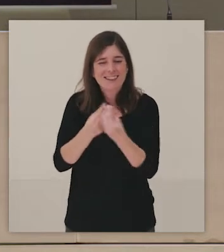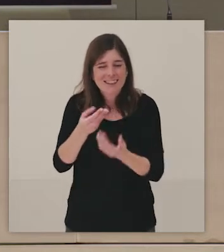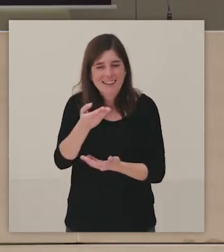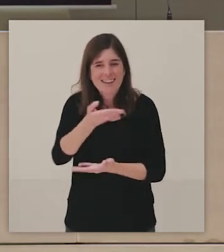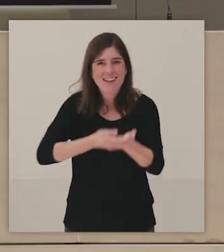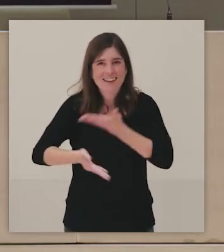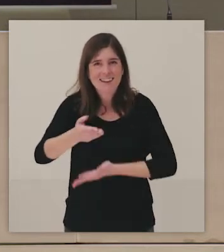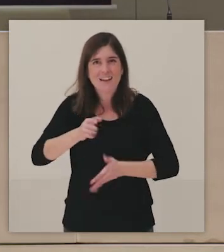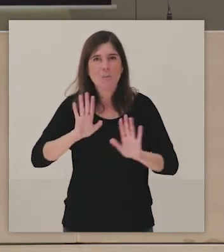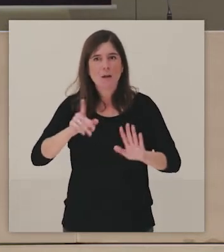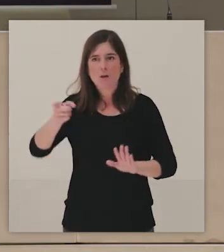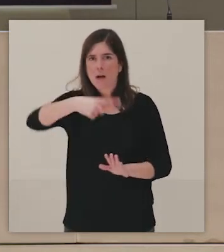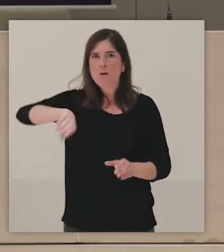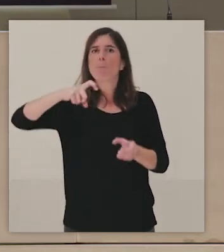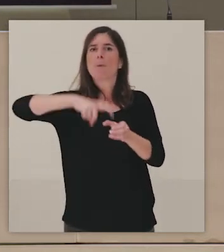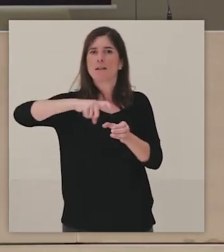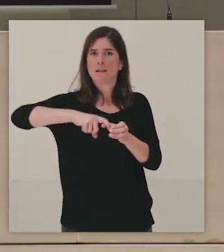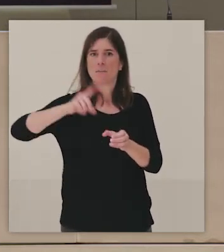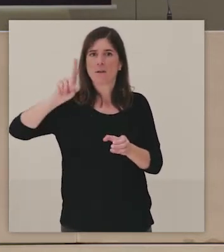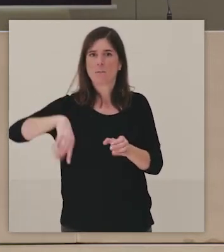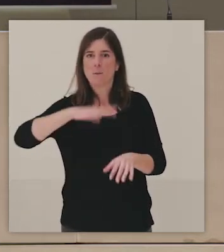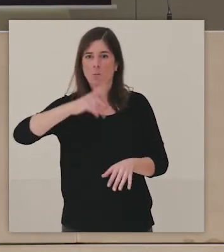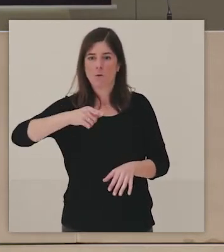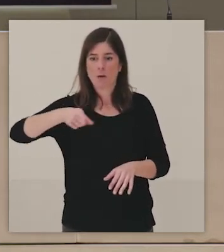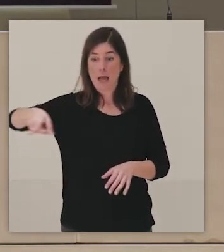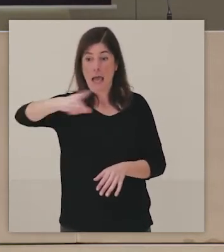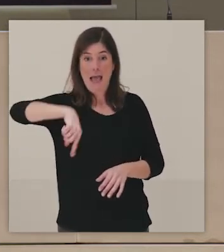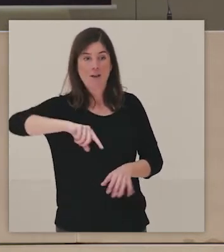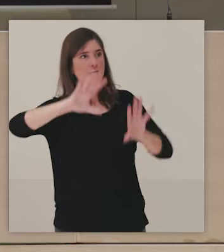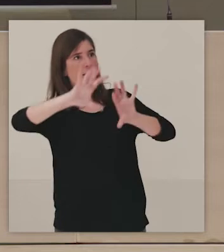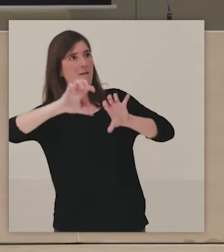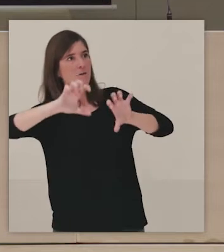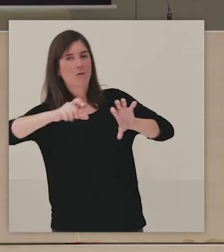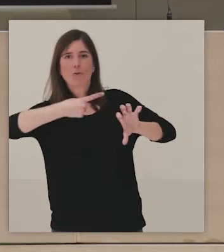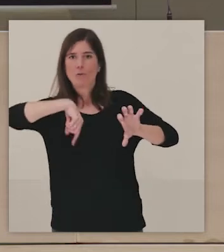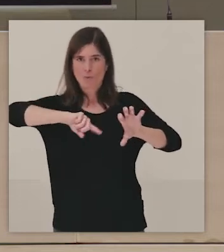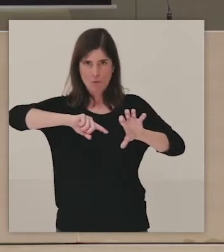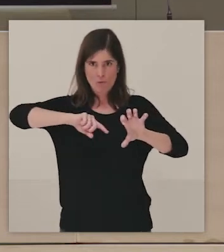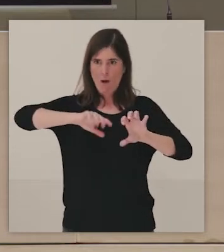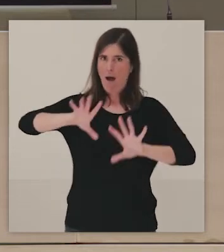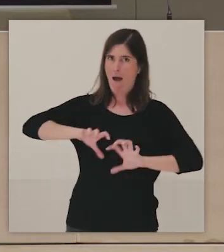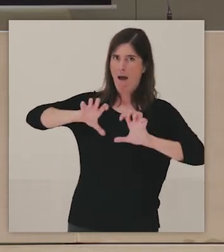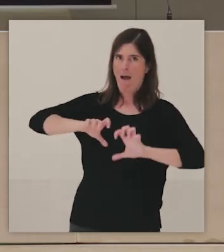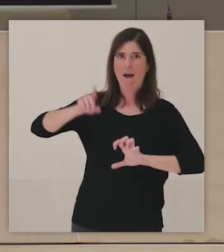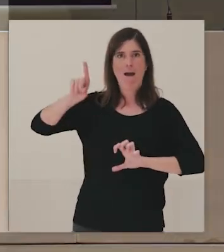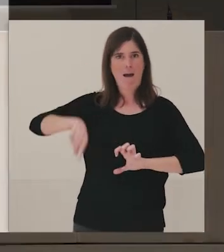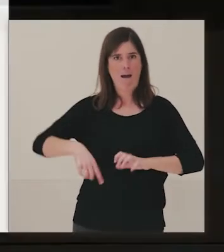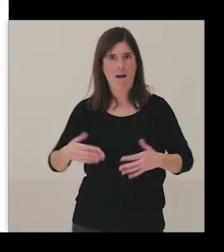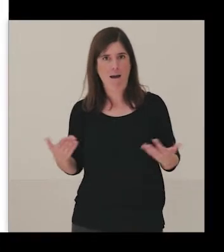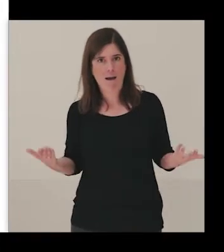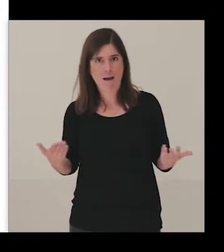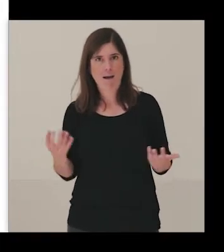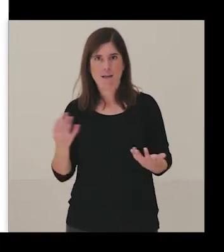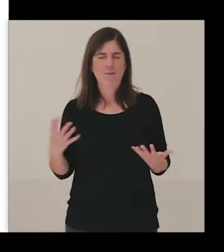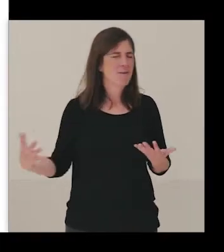aprendizaje surge o se da en las dos direcciones. Y nosotros estamos permanentemente aprendiendo, que veis que está